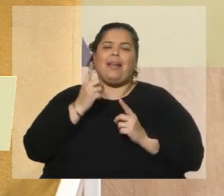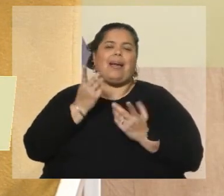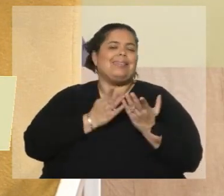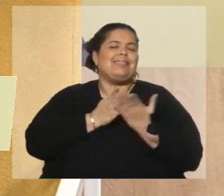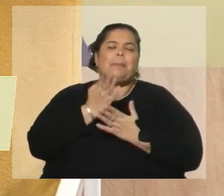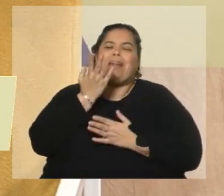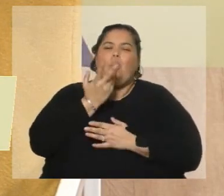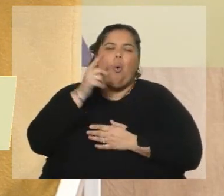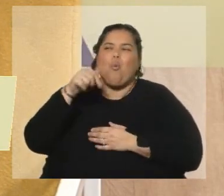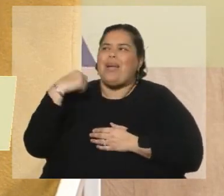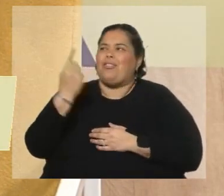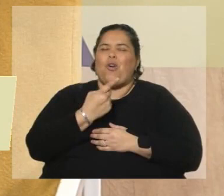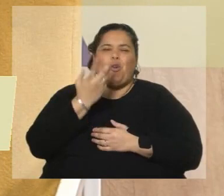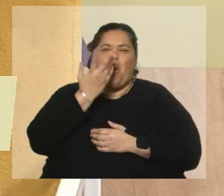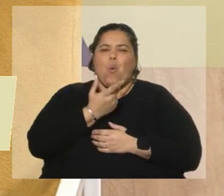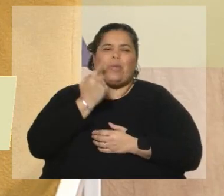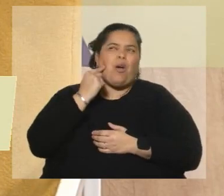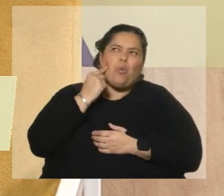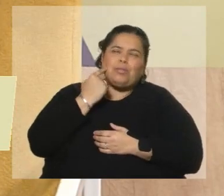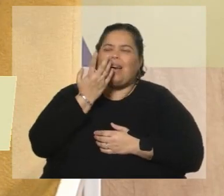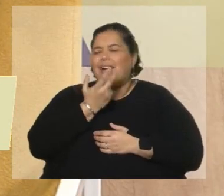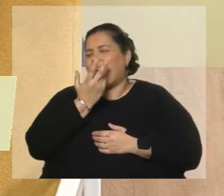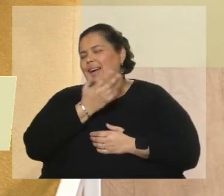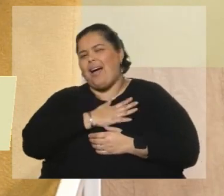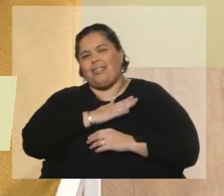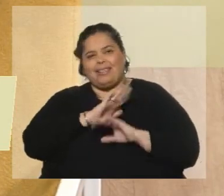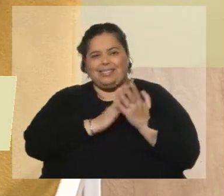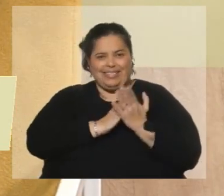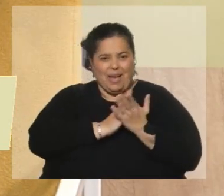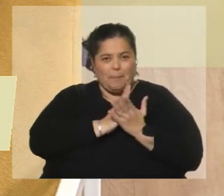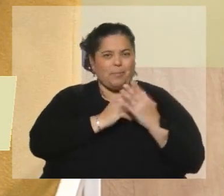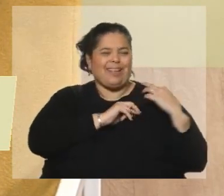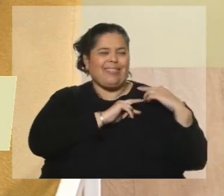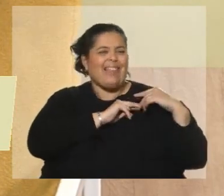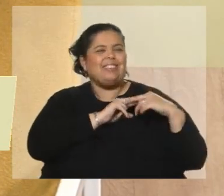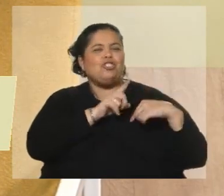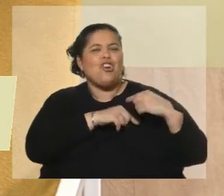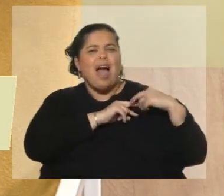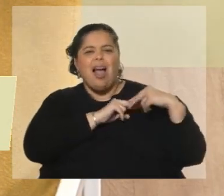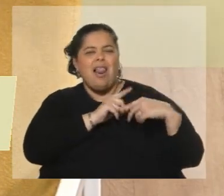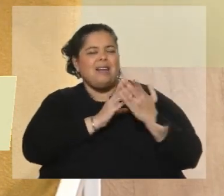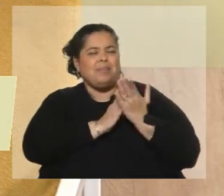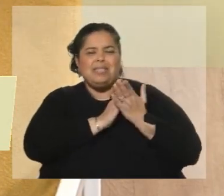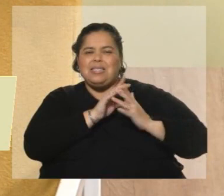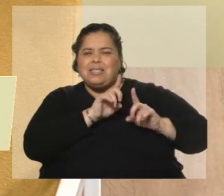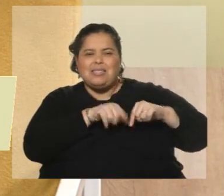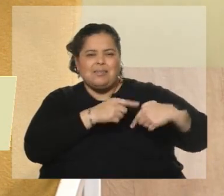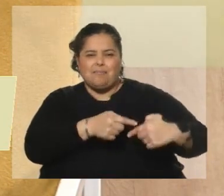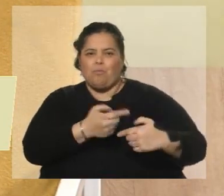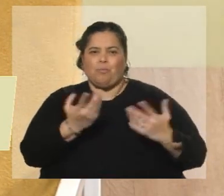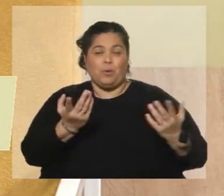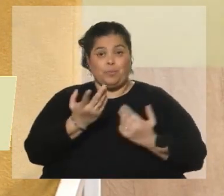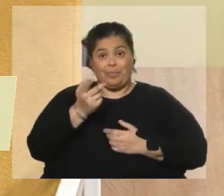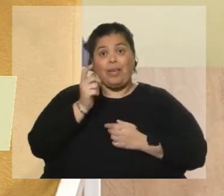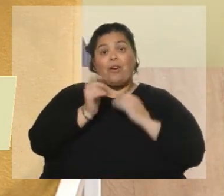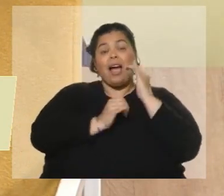siempre. Claro. Que las oímos una y otra vez, pero son diferentes porque cada intérprete le pone lo suyo. Por supuesto. Entonces te cuento